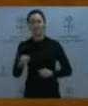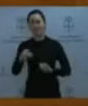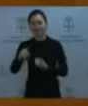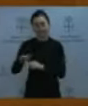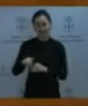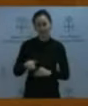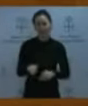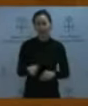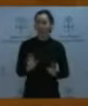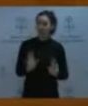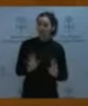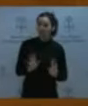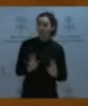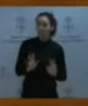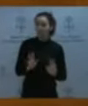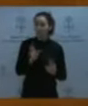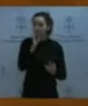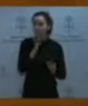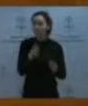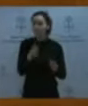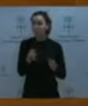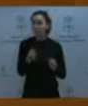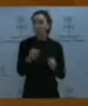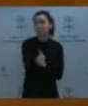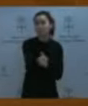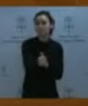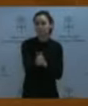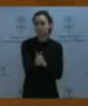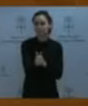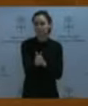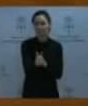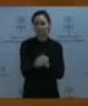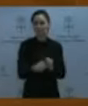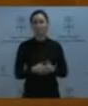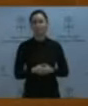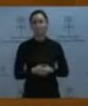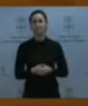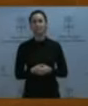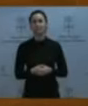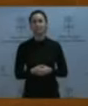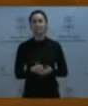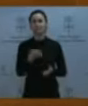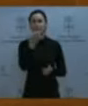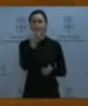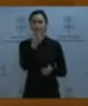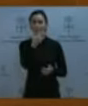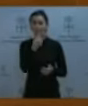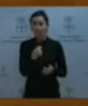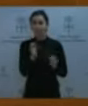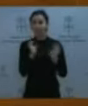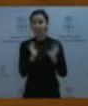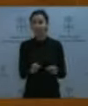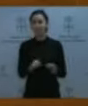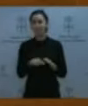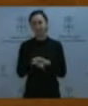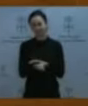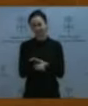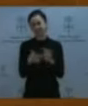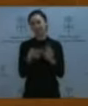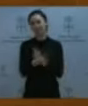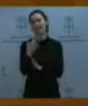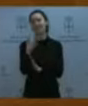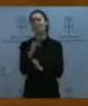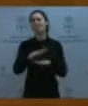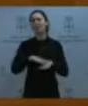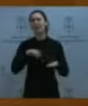porque van más adelantados, si bien facilita la gestión del tributo, es decir, es bueno para los